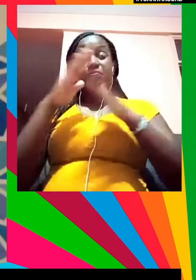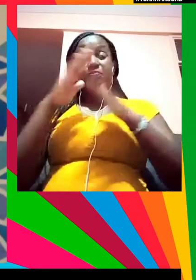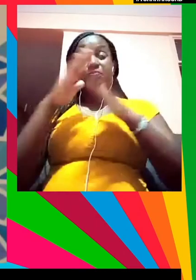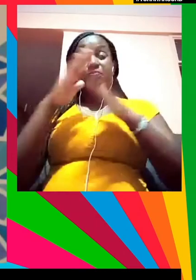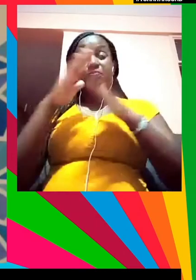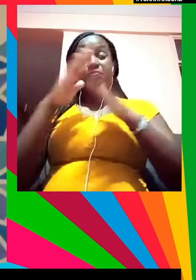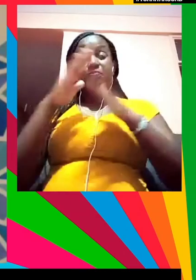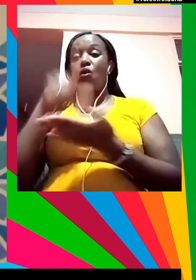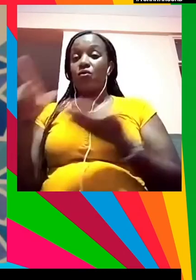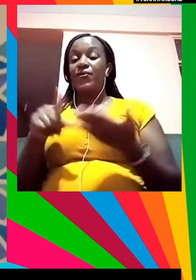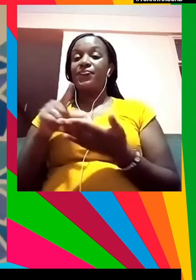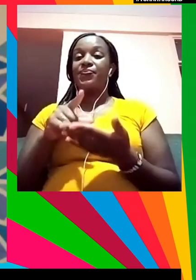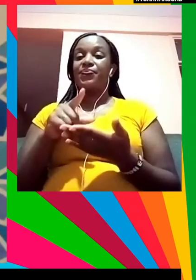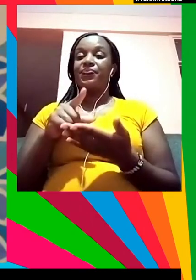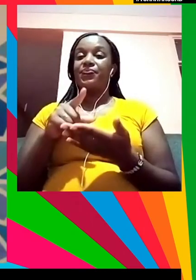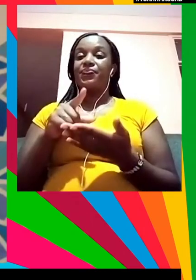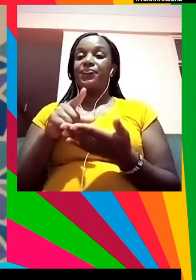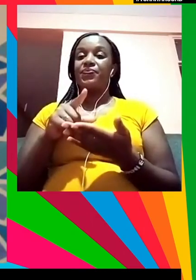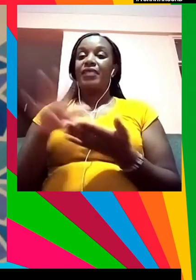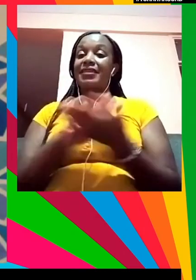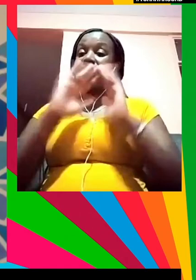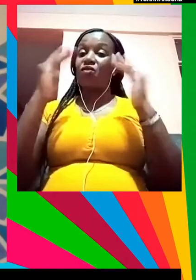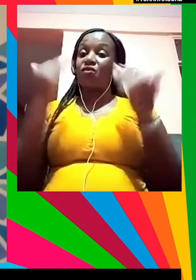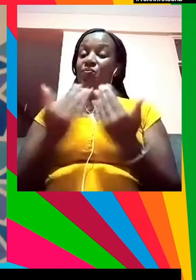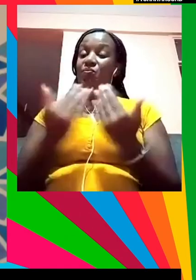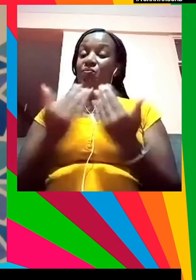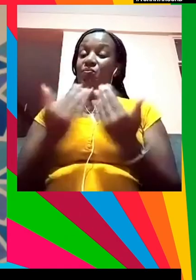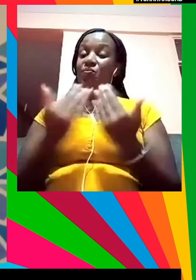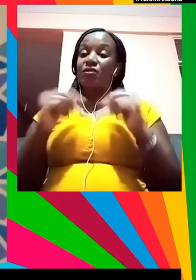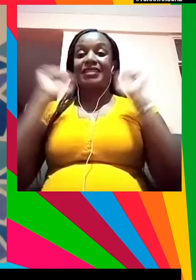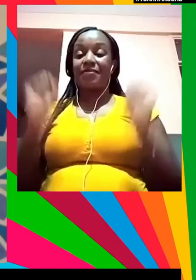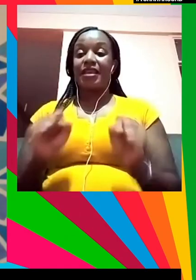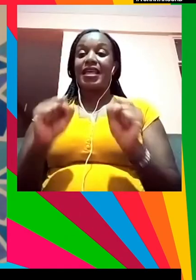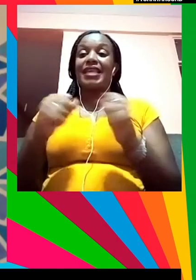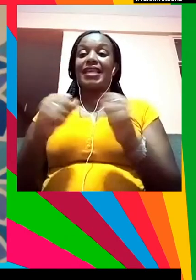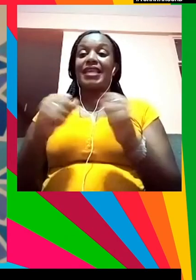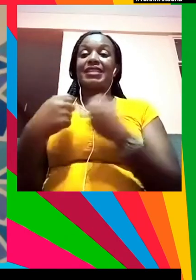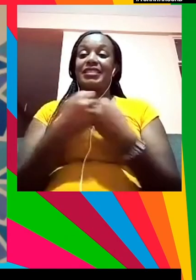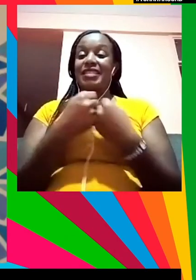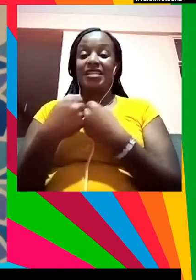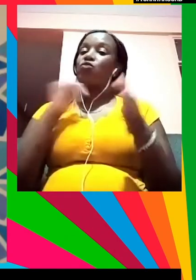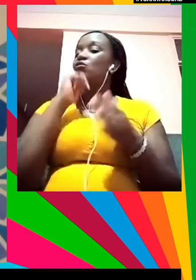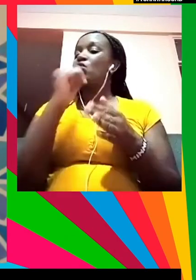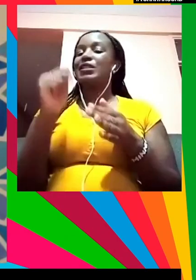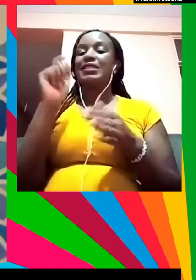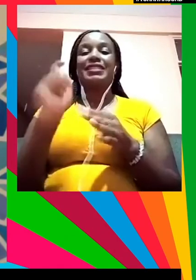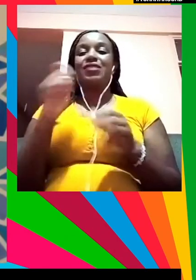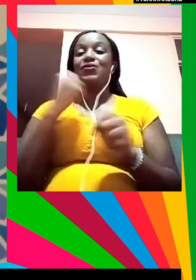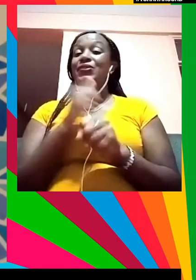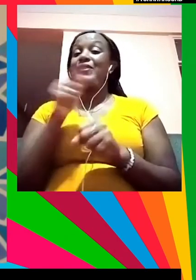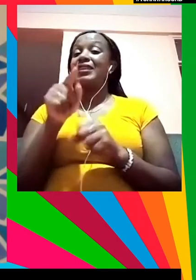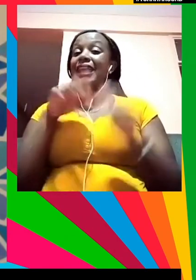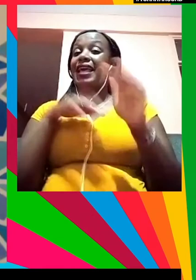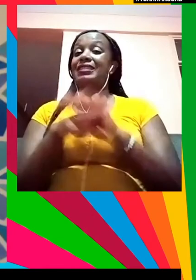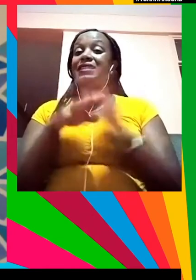estamentos locales y desafíos sistémicos globales y creo que el